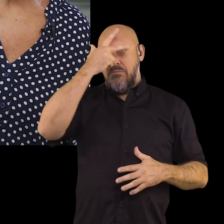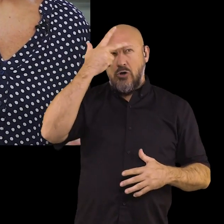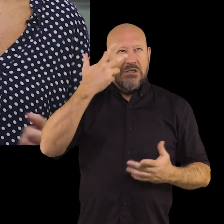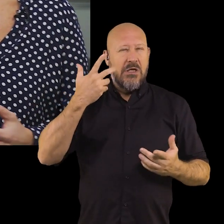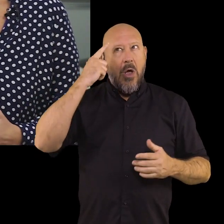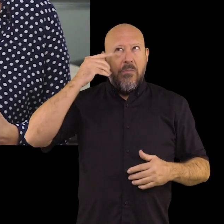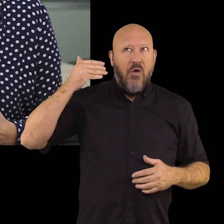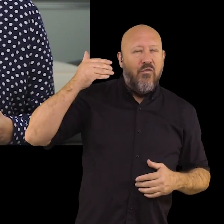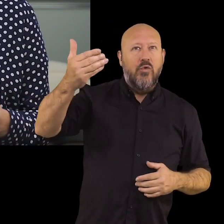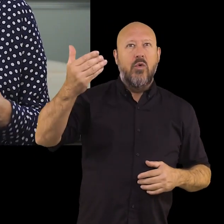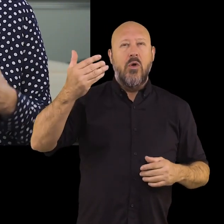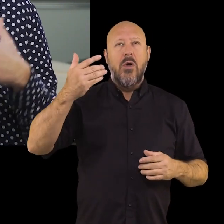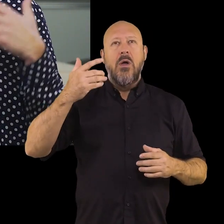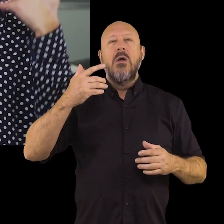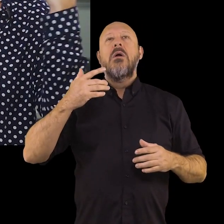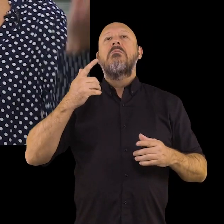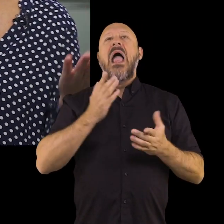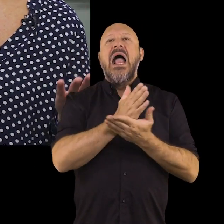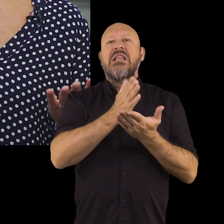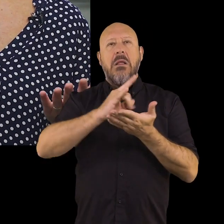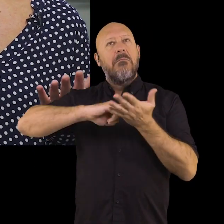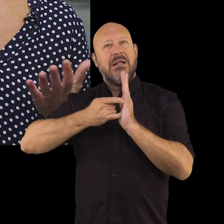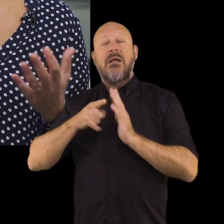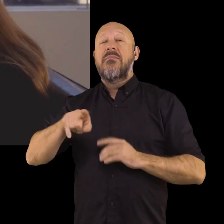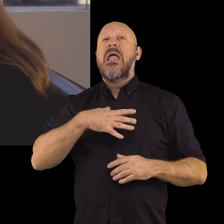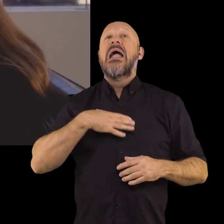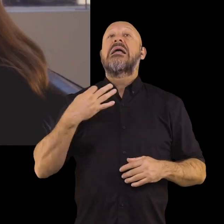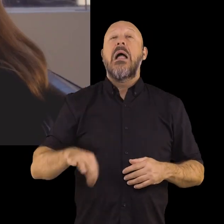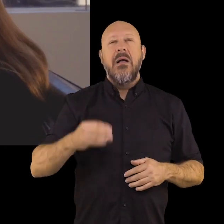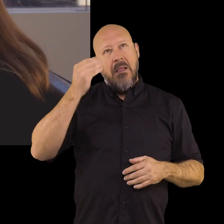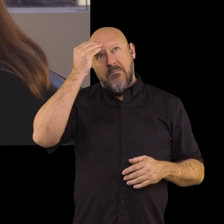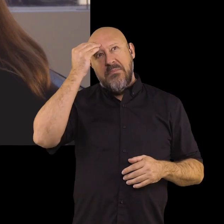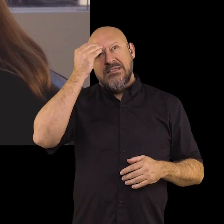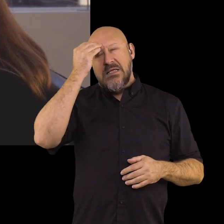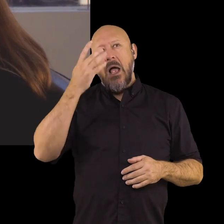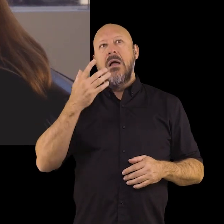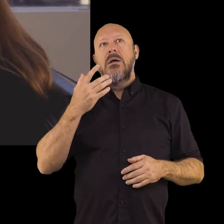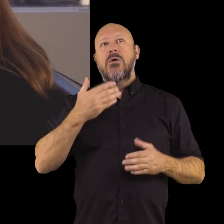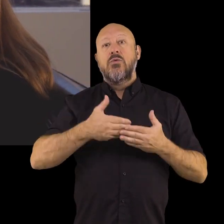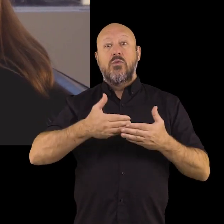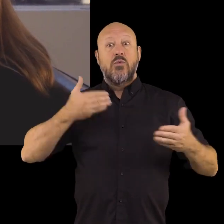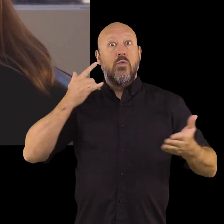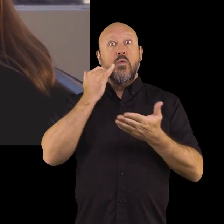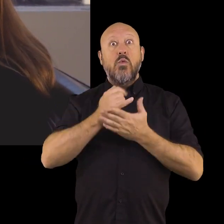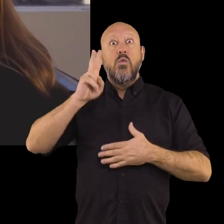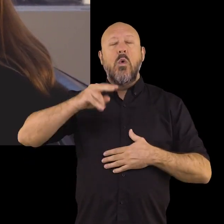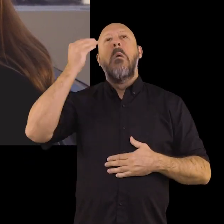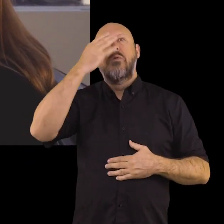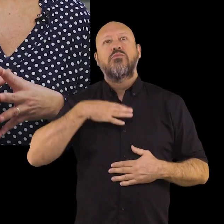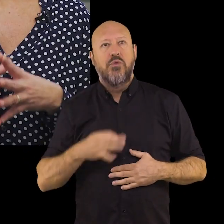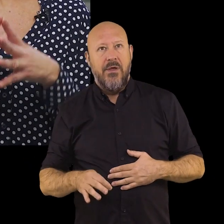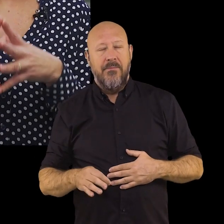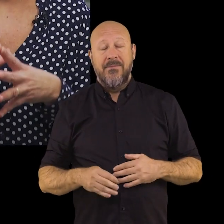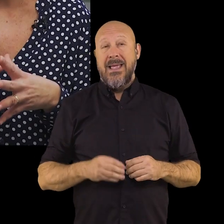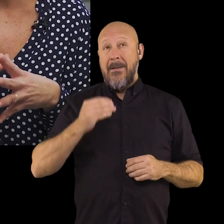hipótesis, se centra en un futuro, plantea alternativas, es capaz incluso de pensar en lo que no ha experimentado.